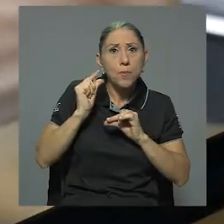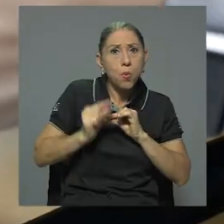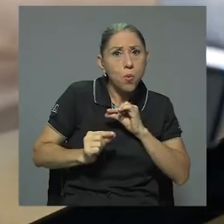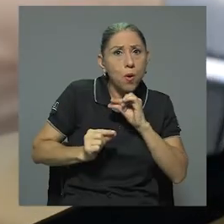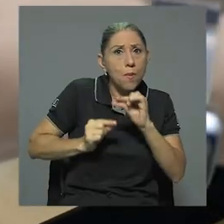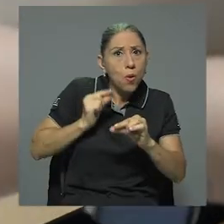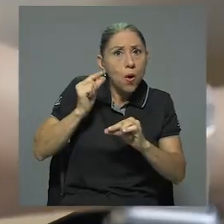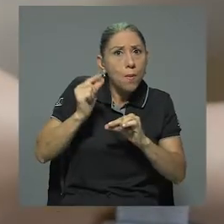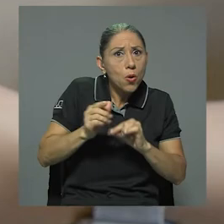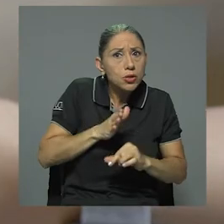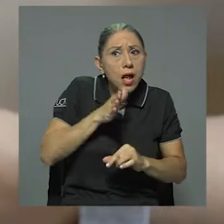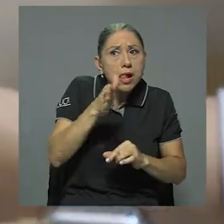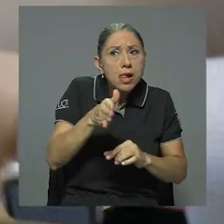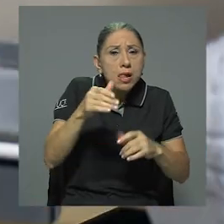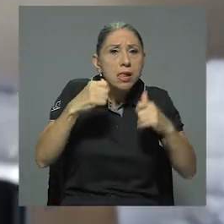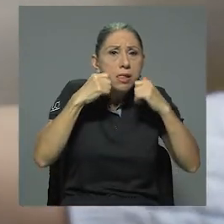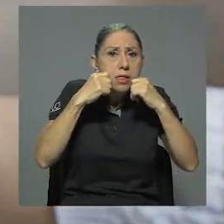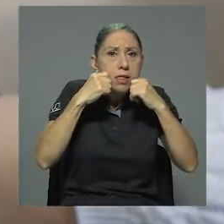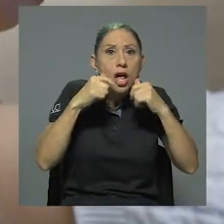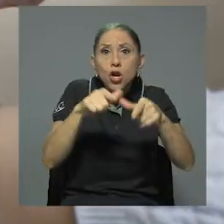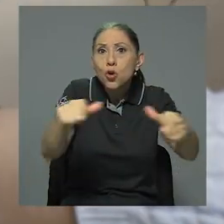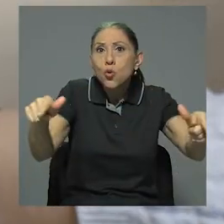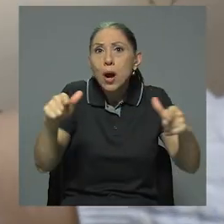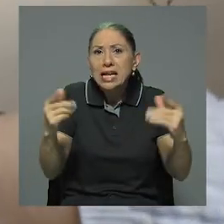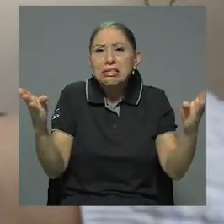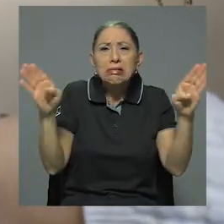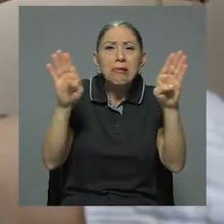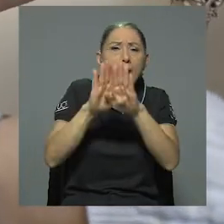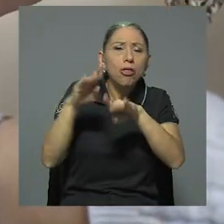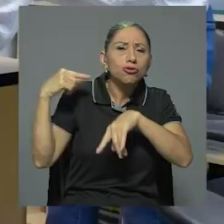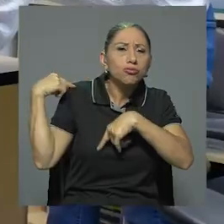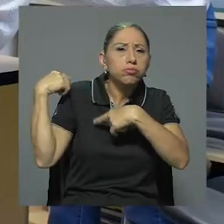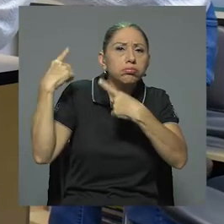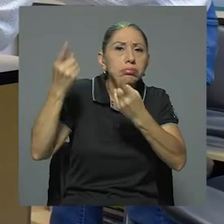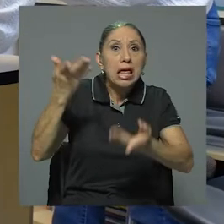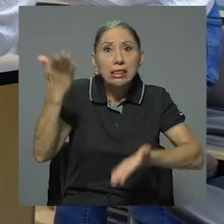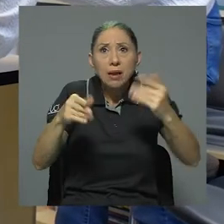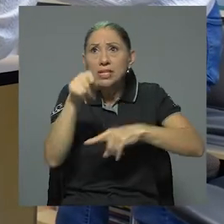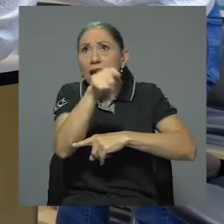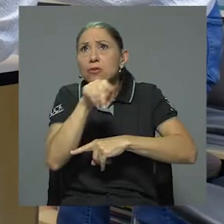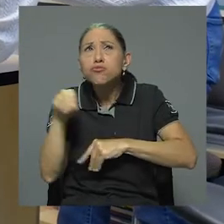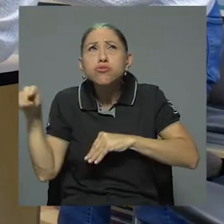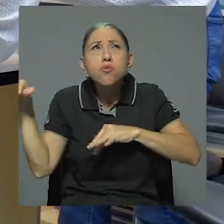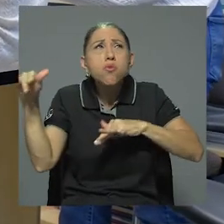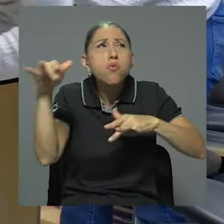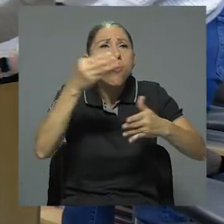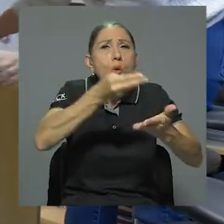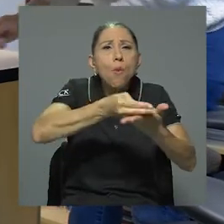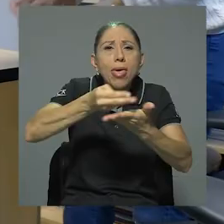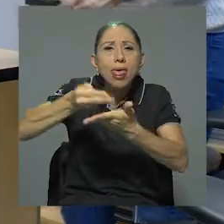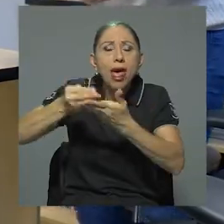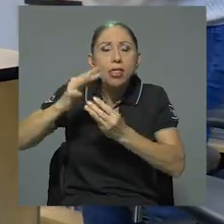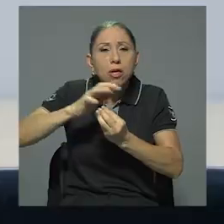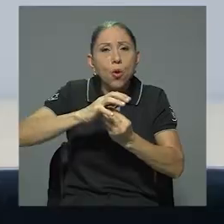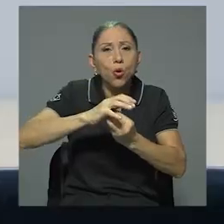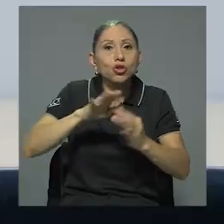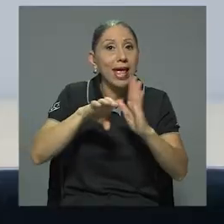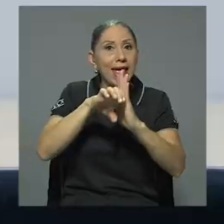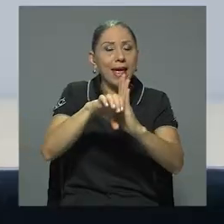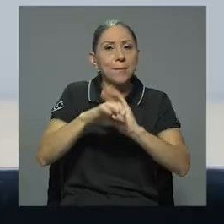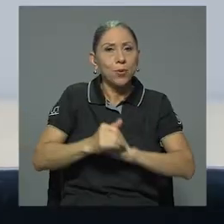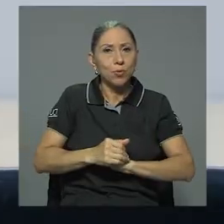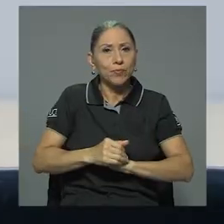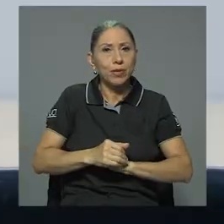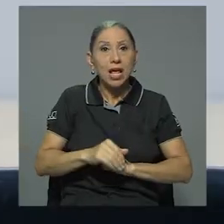se da en sitios que han permanecido cerrados por mucho tiempo y que podrían tener concentraciones importantes de humedad y hongos. Por